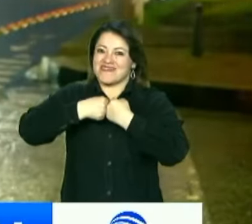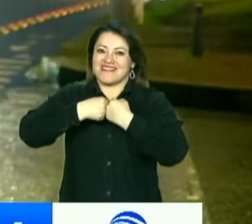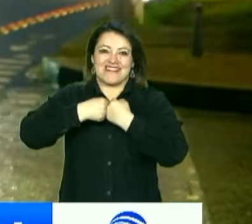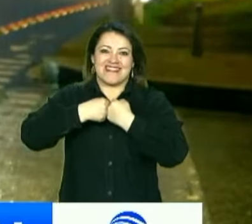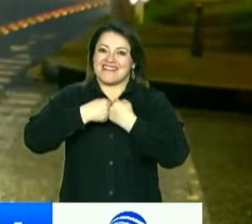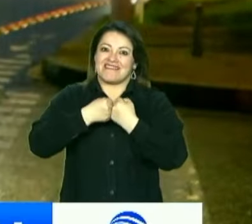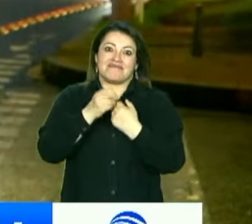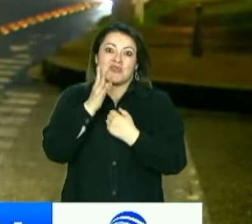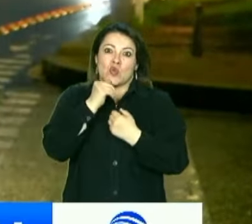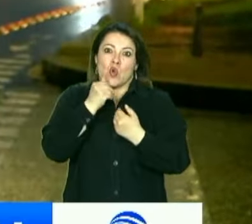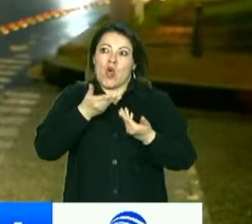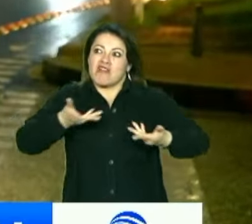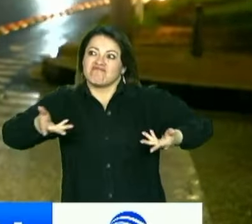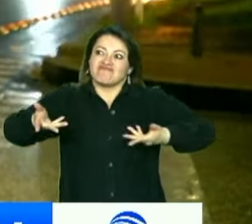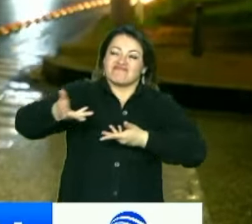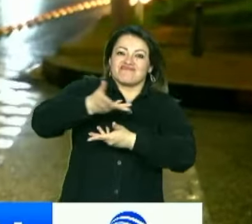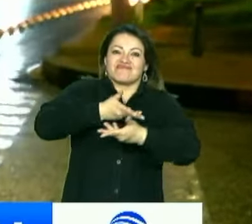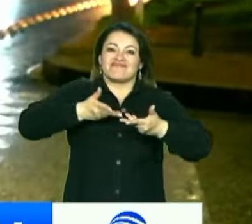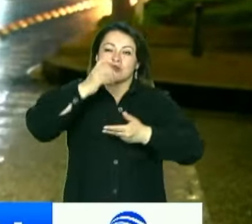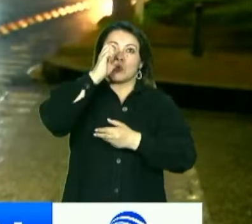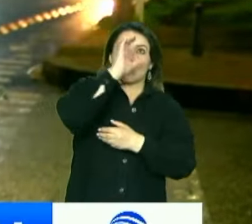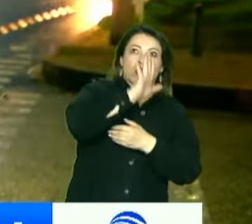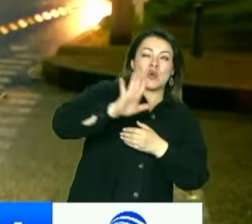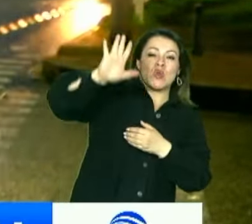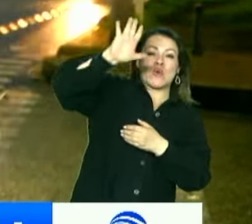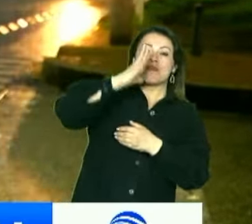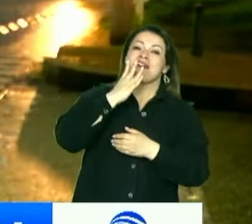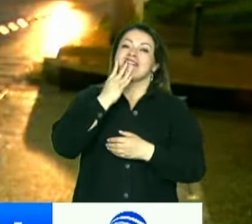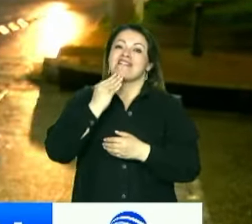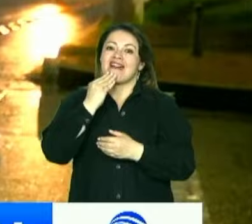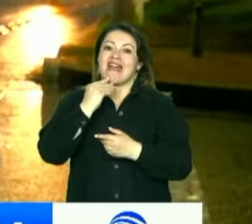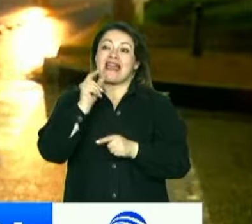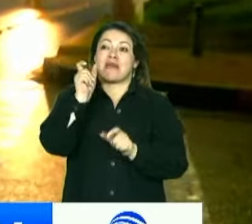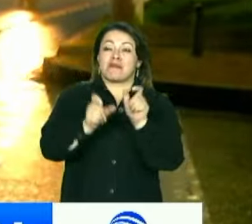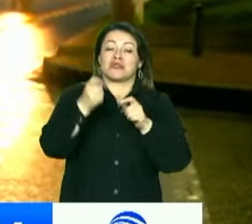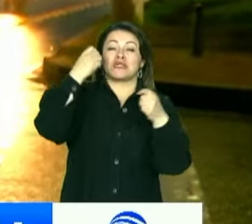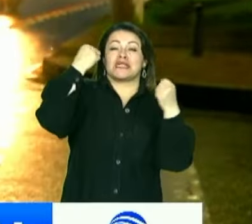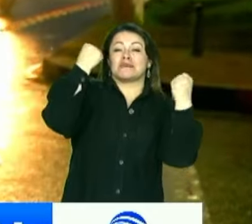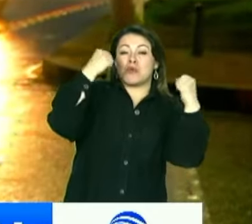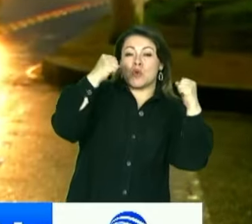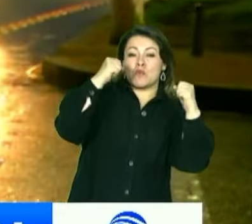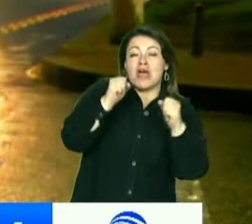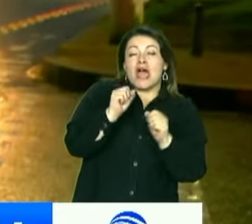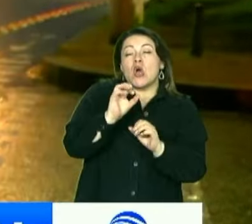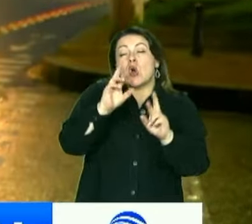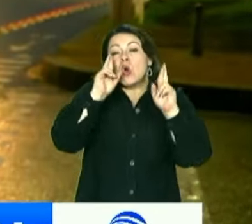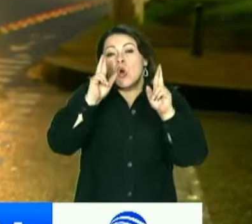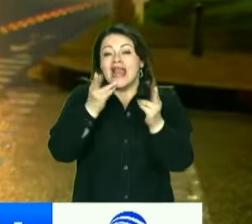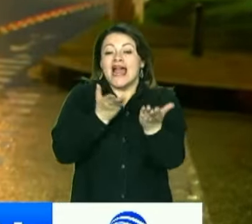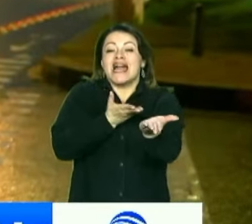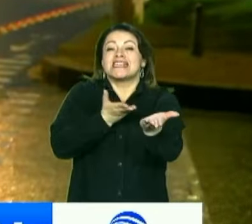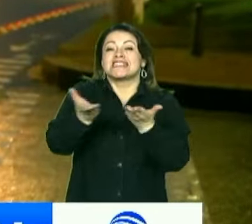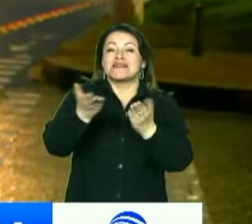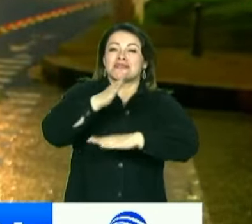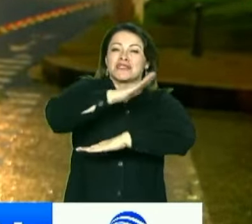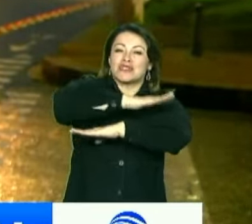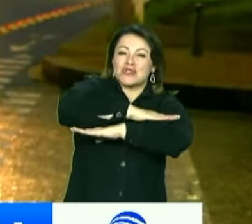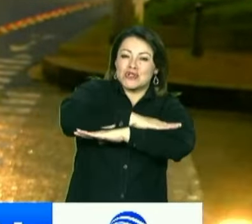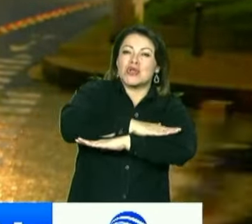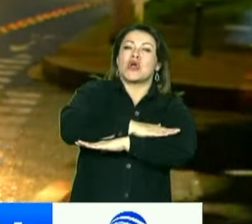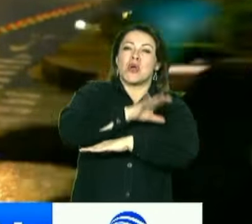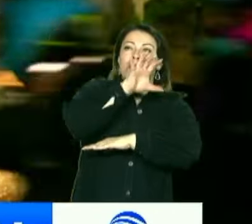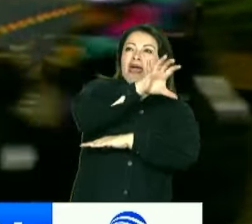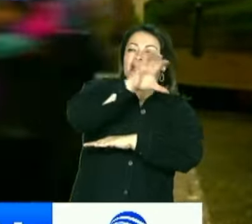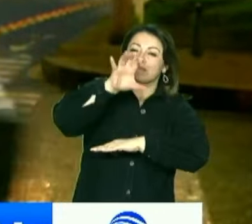Gustavo Petro. Aseguran que a pesar de que ya no hay relaciones diplomáticas, se buscan que continúen los servicios consulares para los ciudadanos de ambos